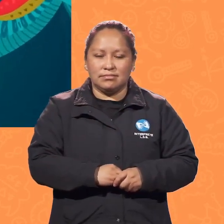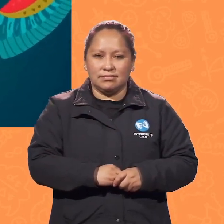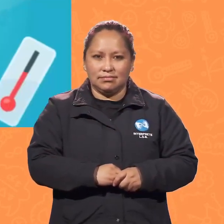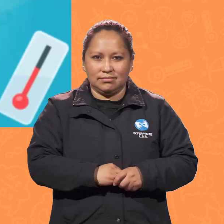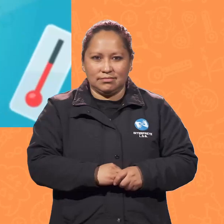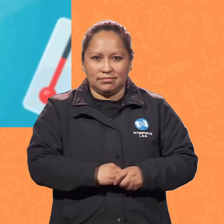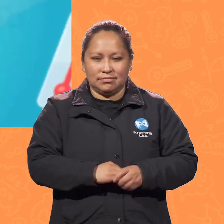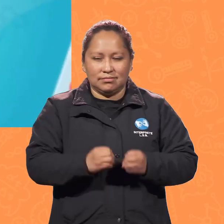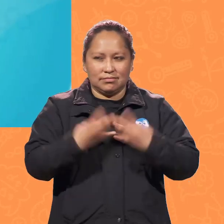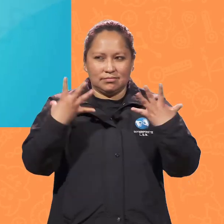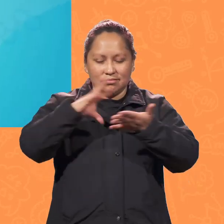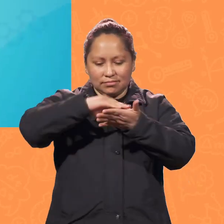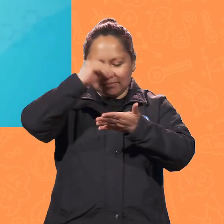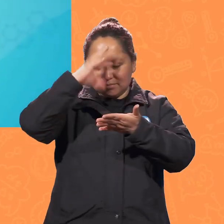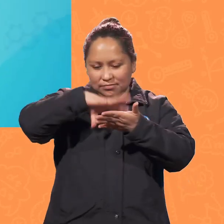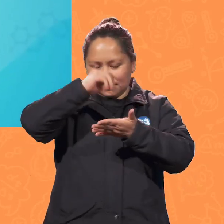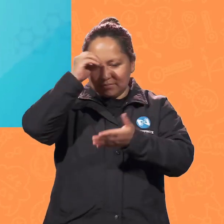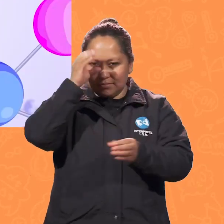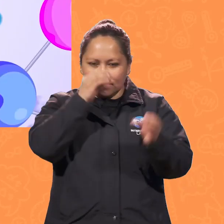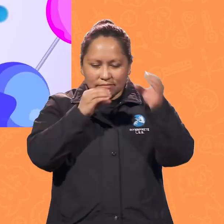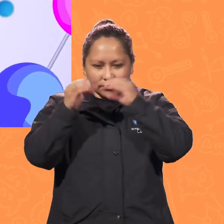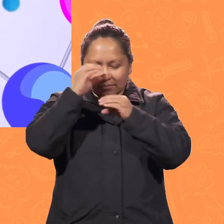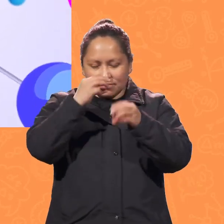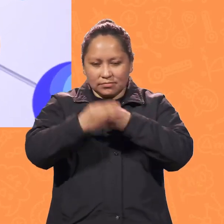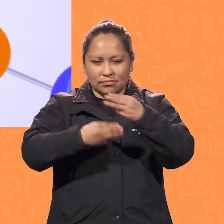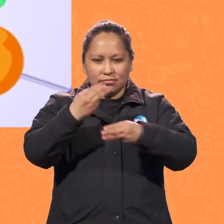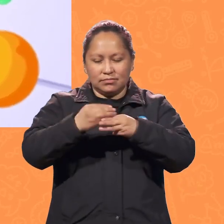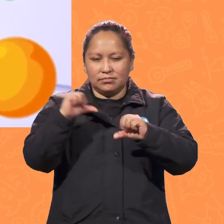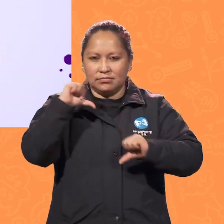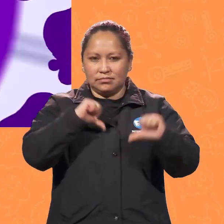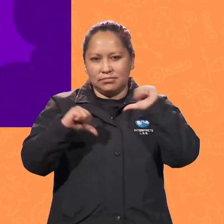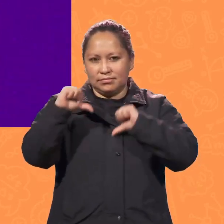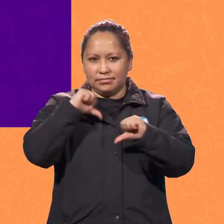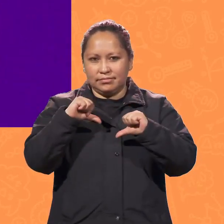¡Hay mucho por aprender y descubrir en el mundo de la ciencia!